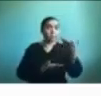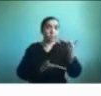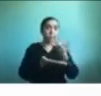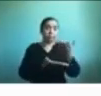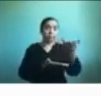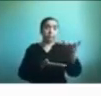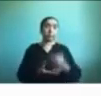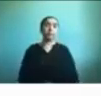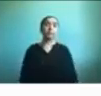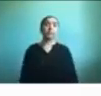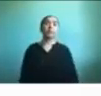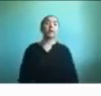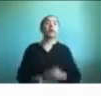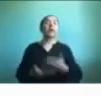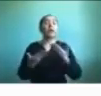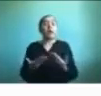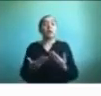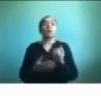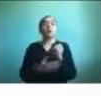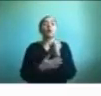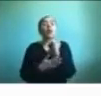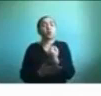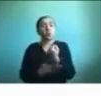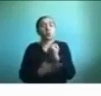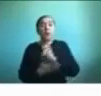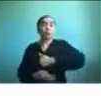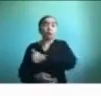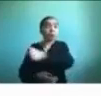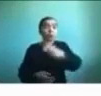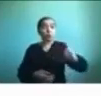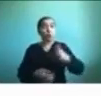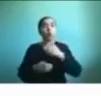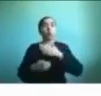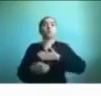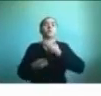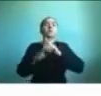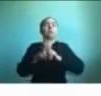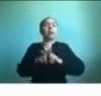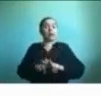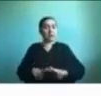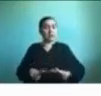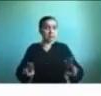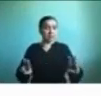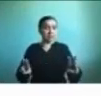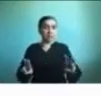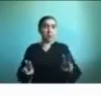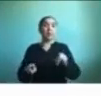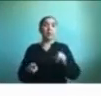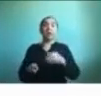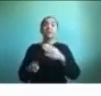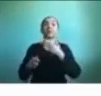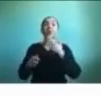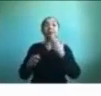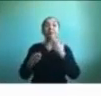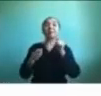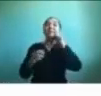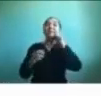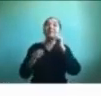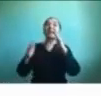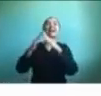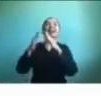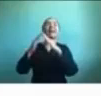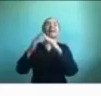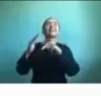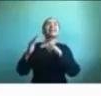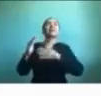Esto nos puede ayudar también a todos a sentirnos más tranquilos, lo que ayuda a que la casa también se sienta como un lugar seguro y